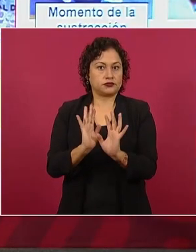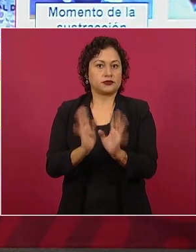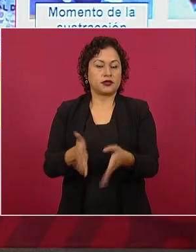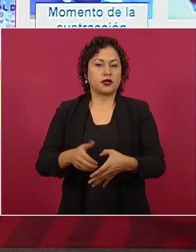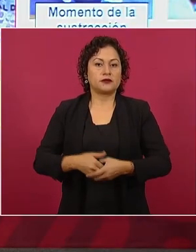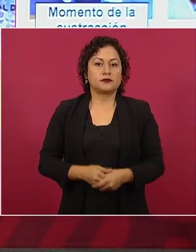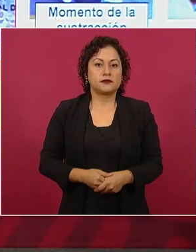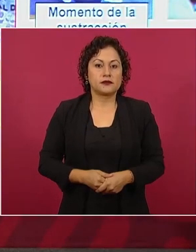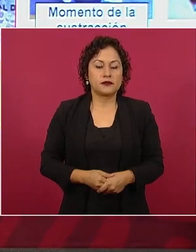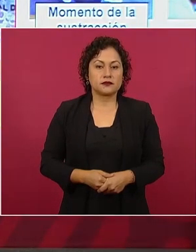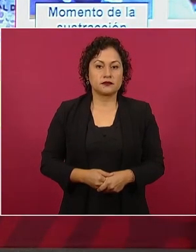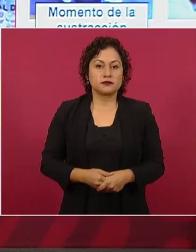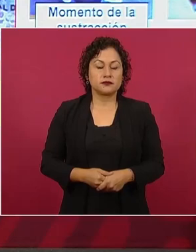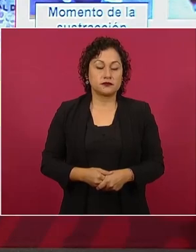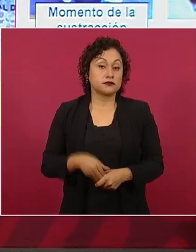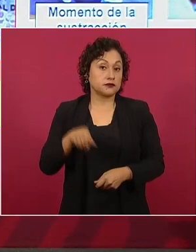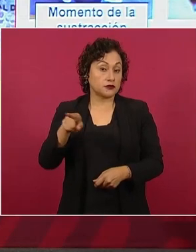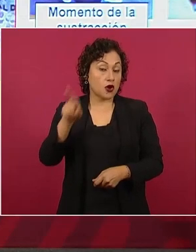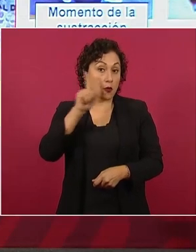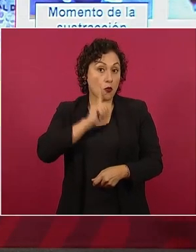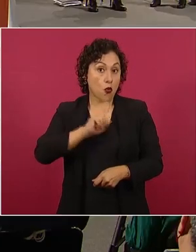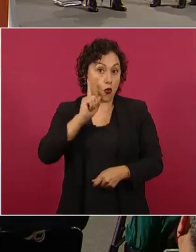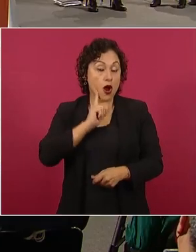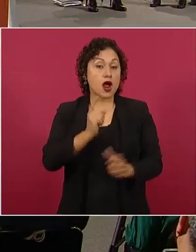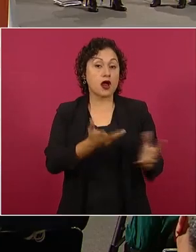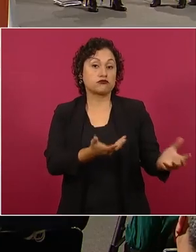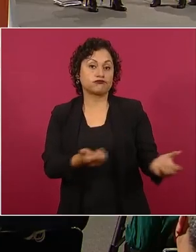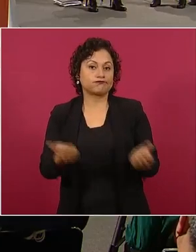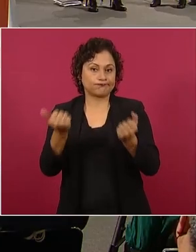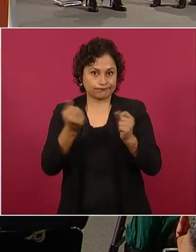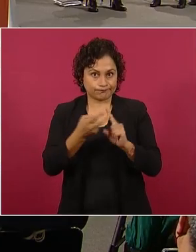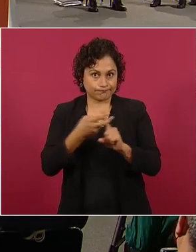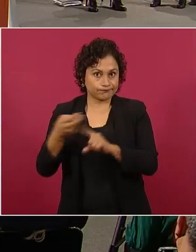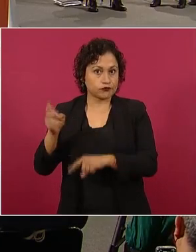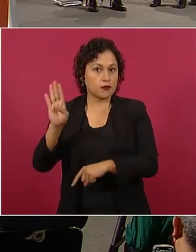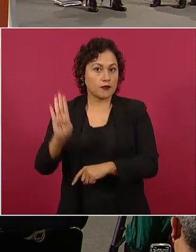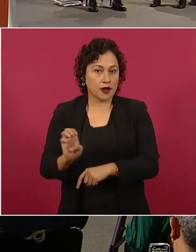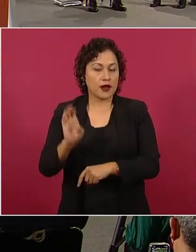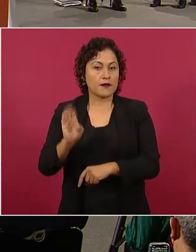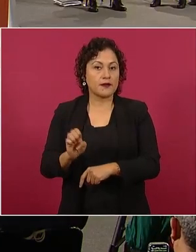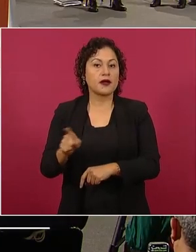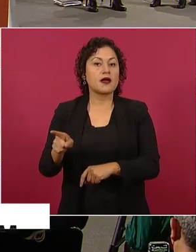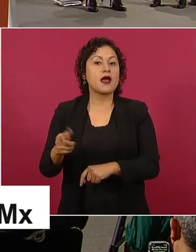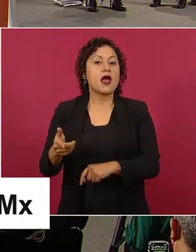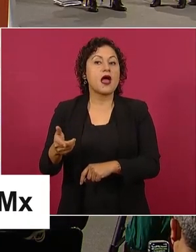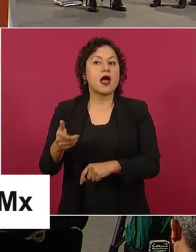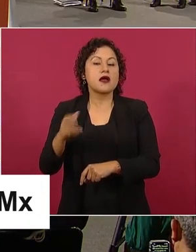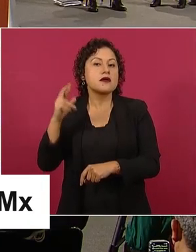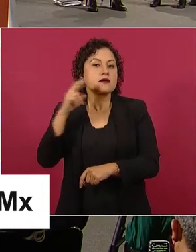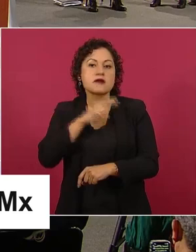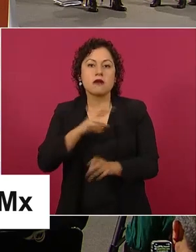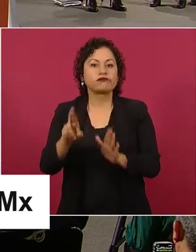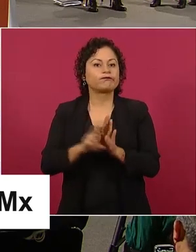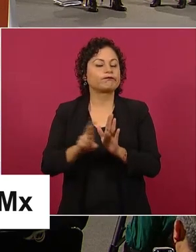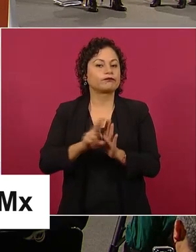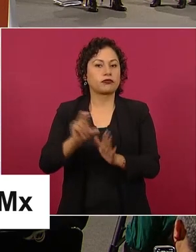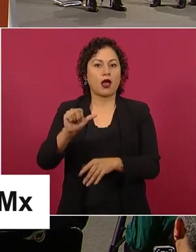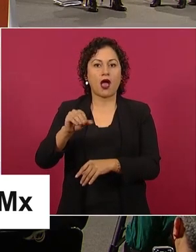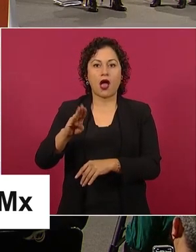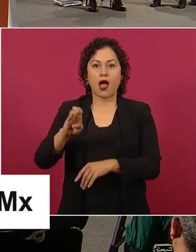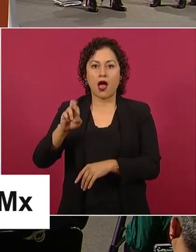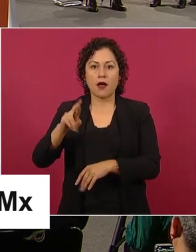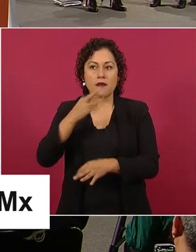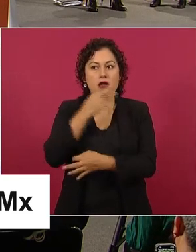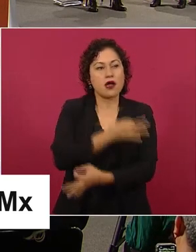privado al menor se emitió en su tiempo la alerta Amber, fue un operativo